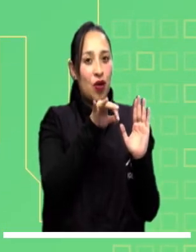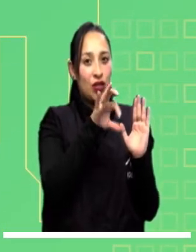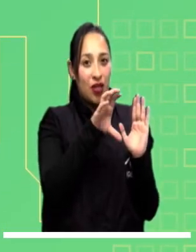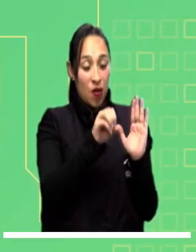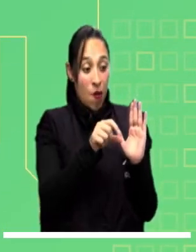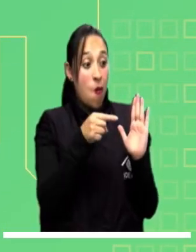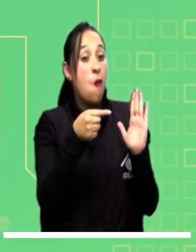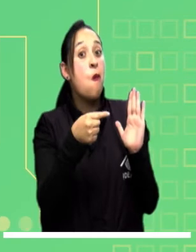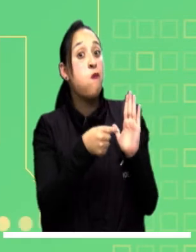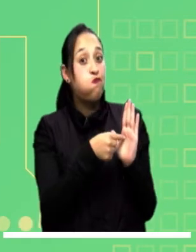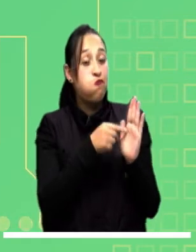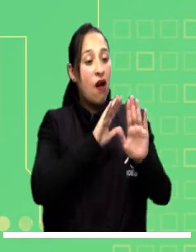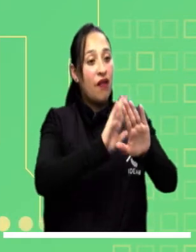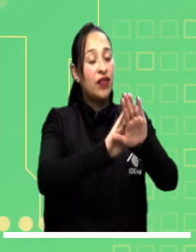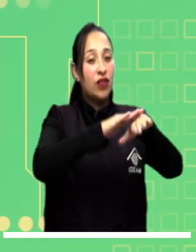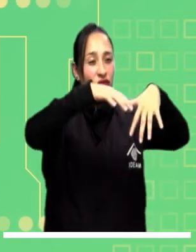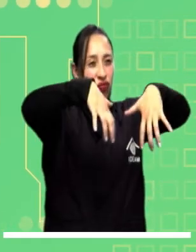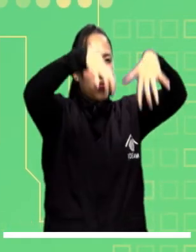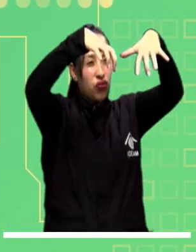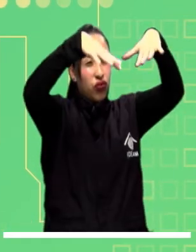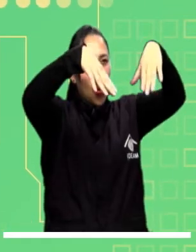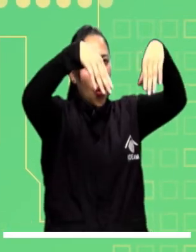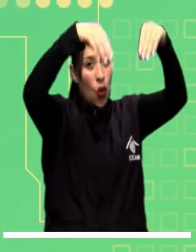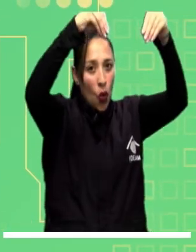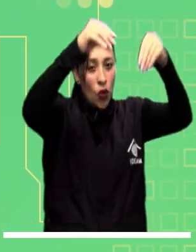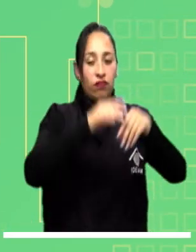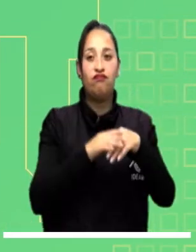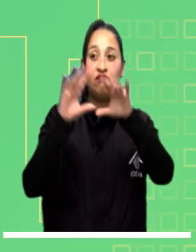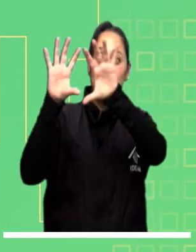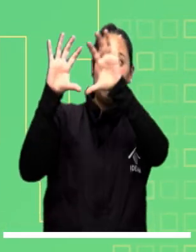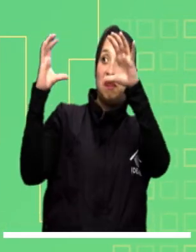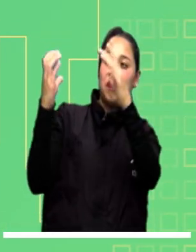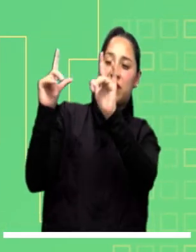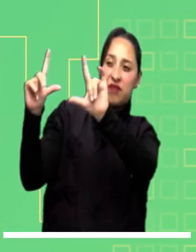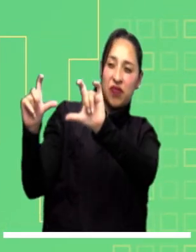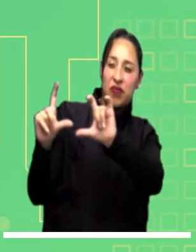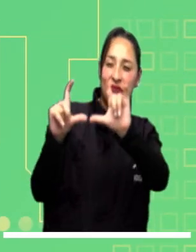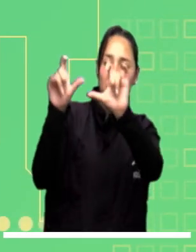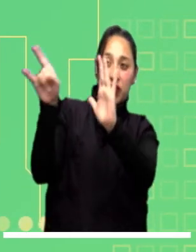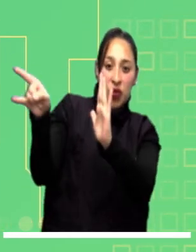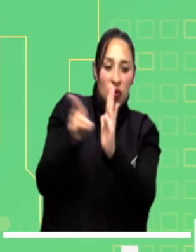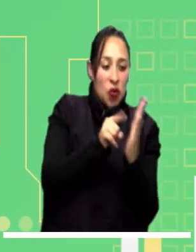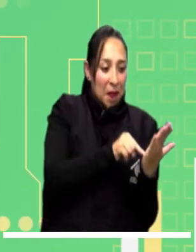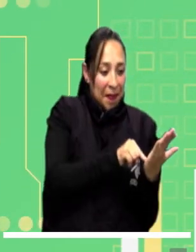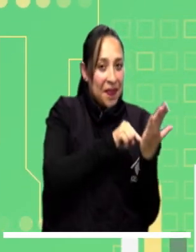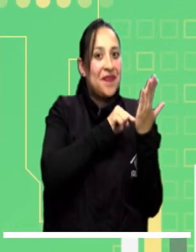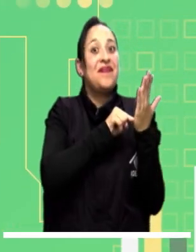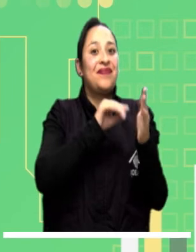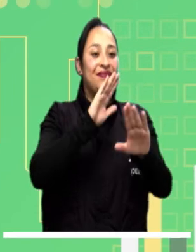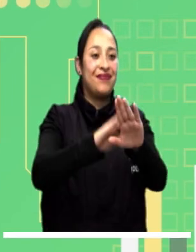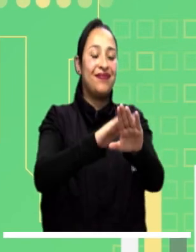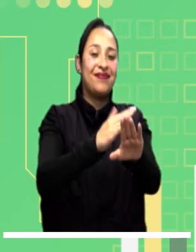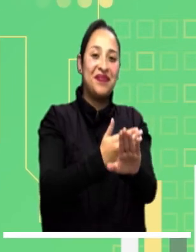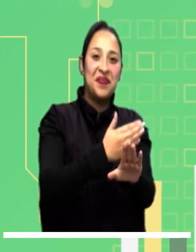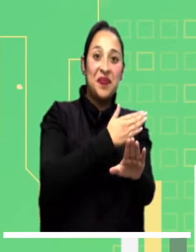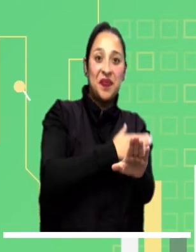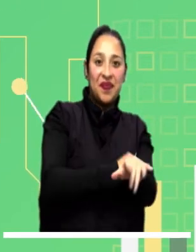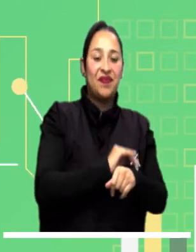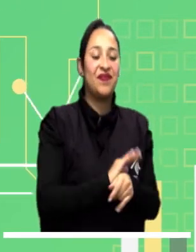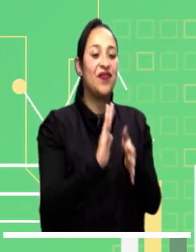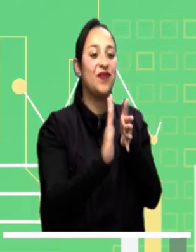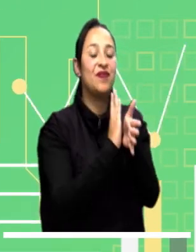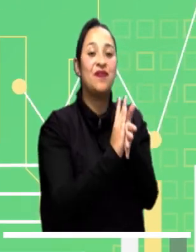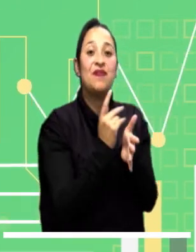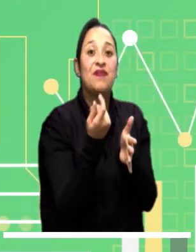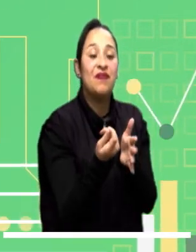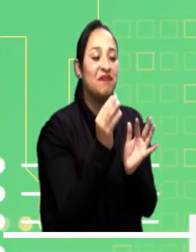Consulte los pronósticos del estado del tiempo, las imágenes satelitales y conozca las principales alertas tempranas. Información